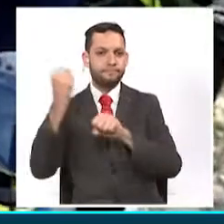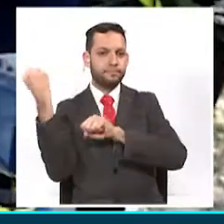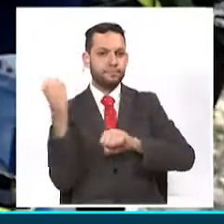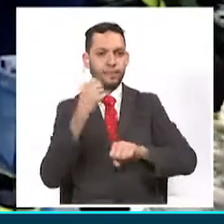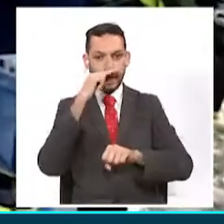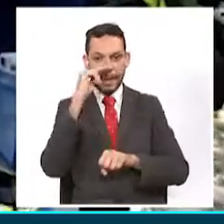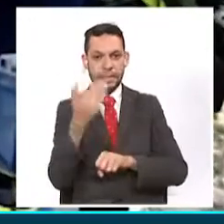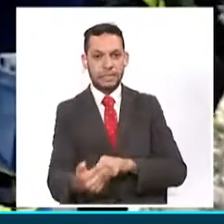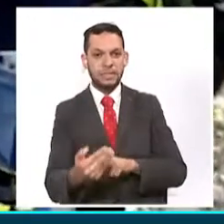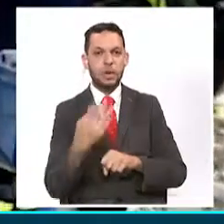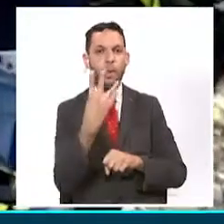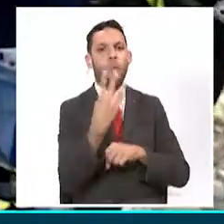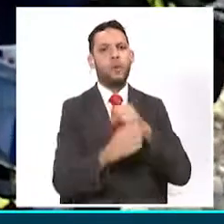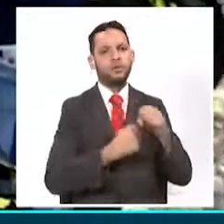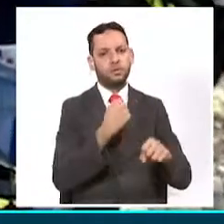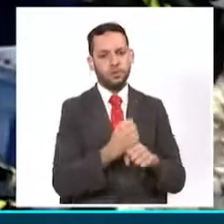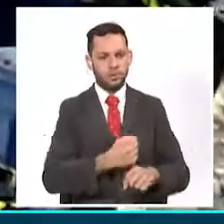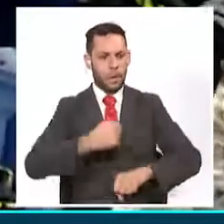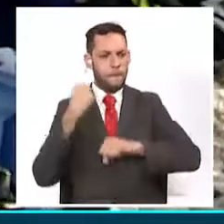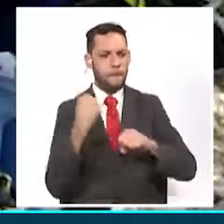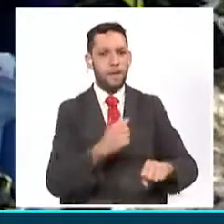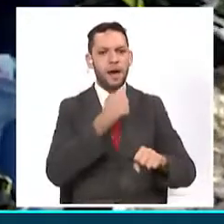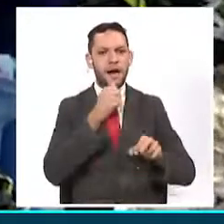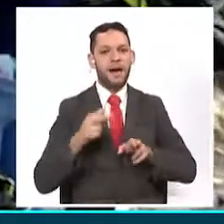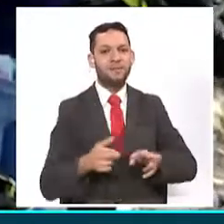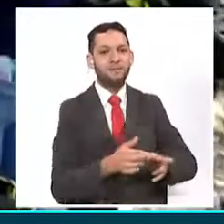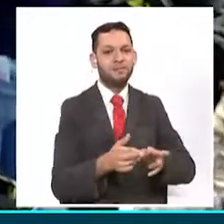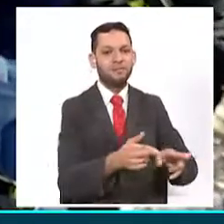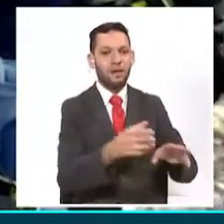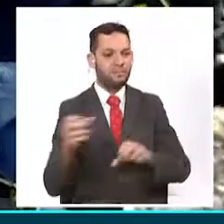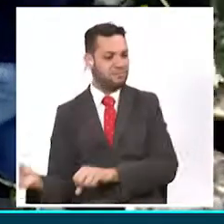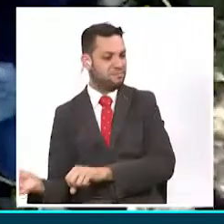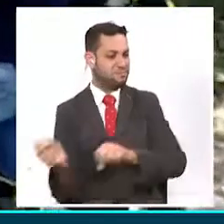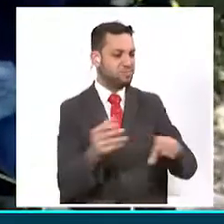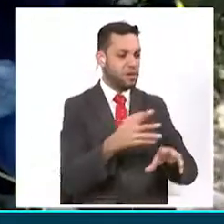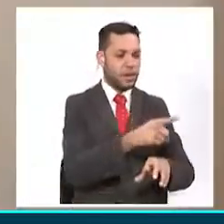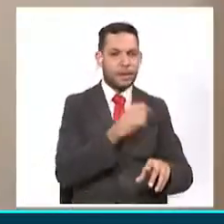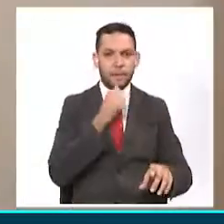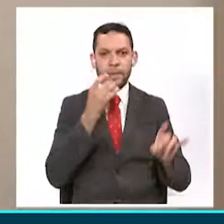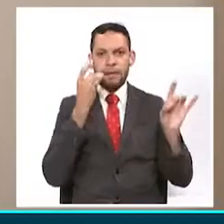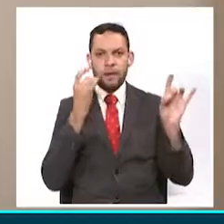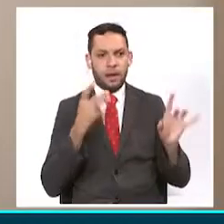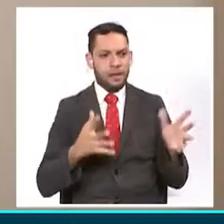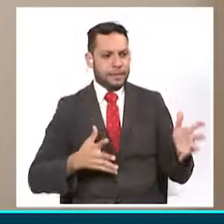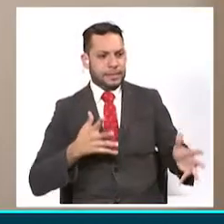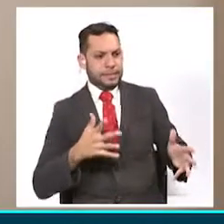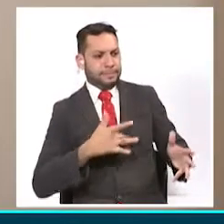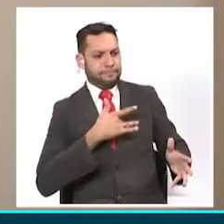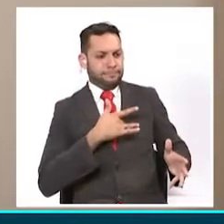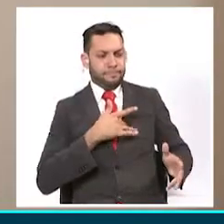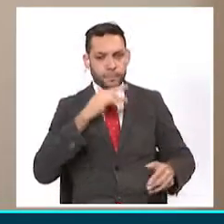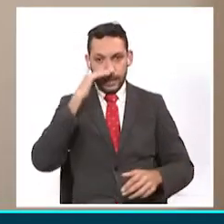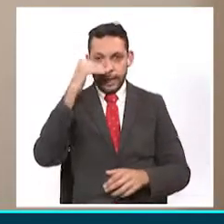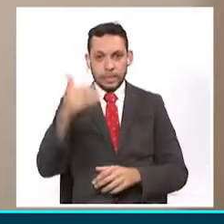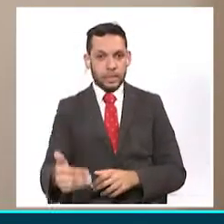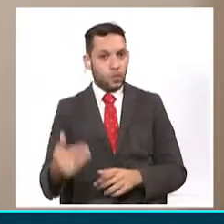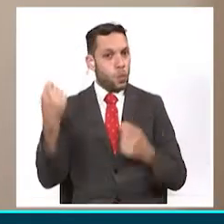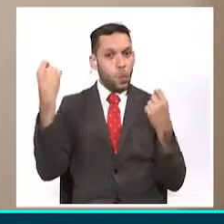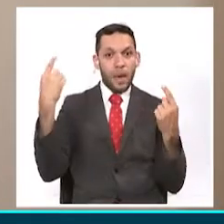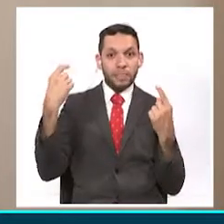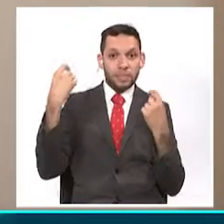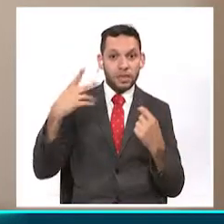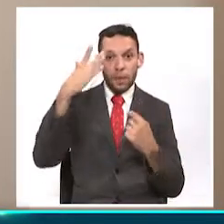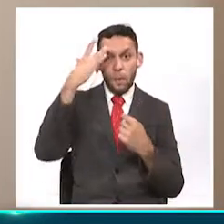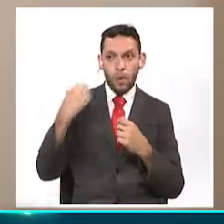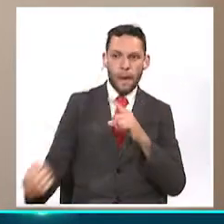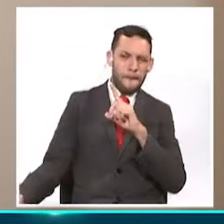Molina Tangarife, de tan solo cuatro años de edad, en el municipio de Aguadas Caldas. Son actividades que el niño no va a comprender y